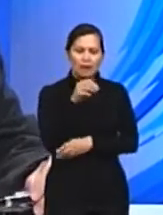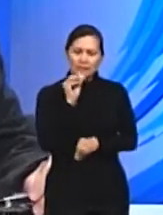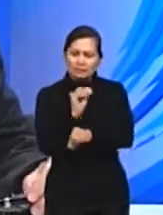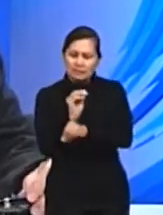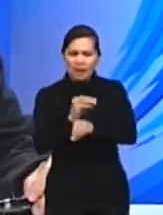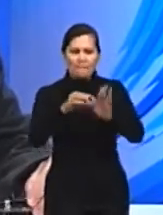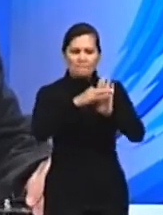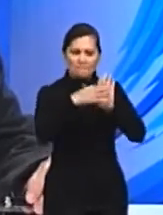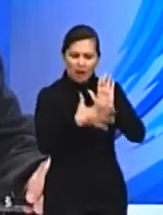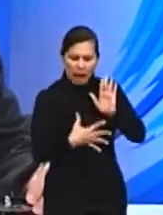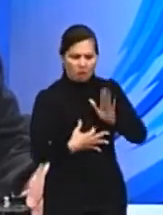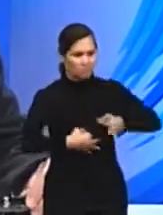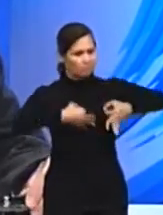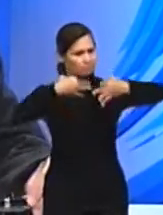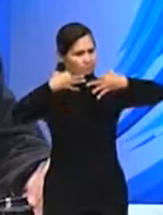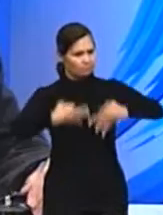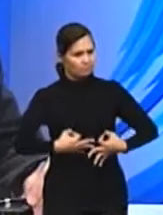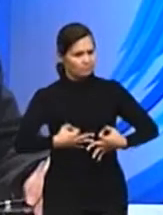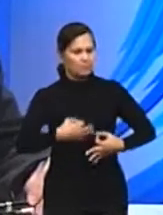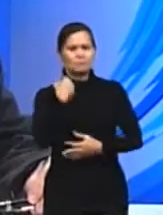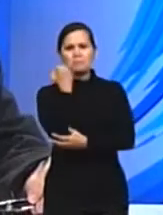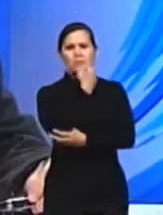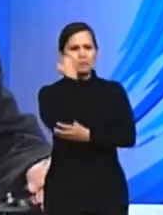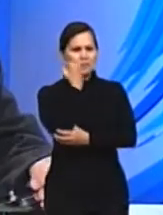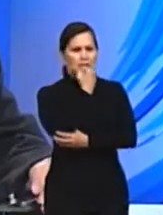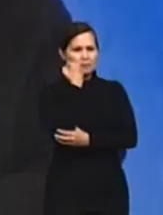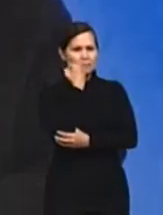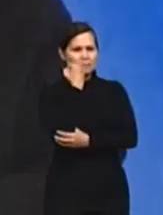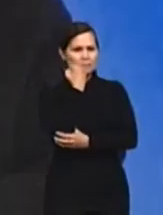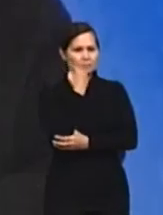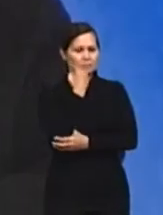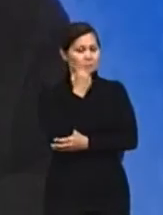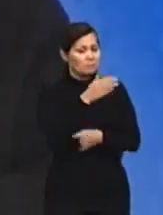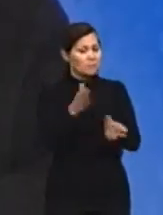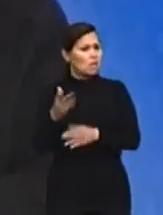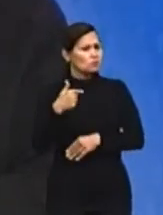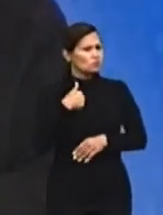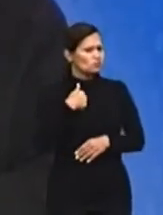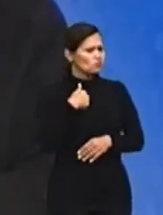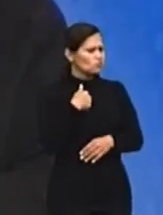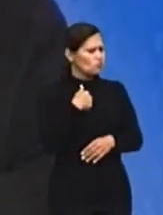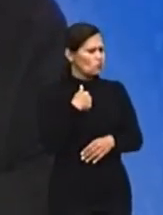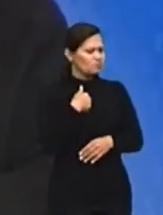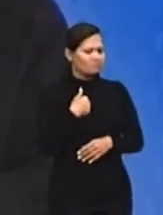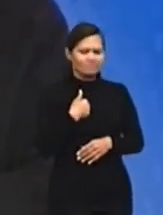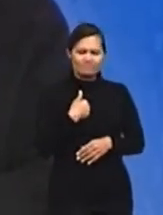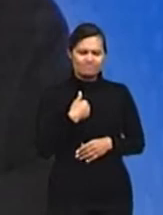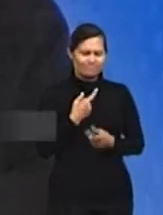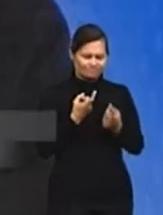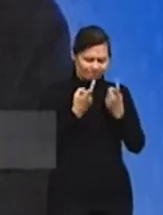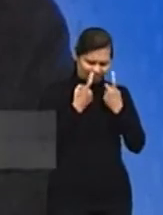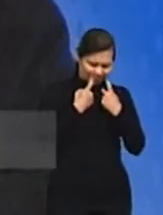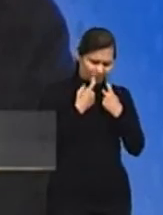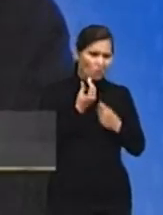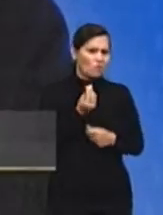como la integridad, es muy importante. Yo encuentro mucha desesperanza en los